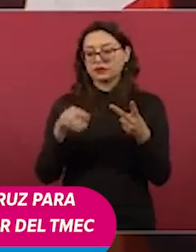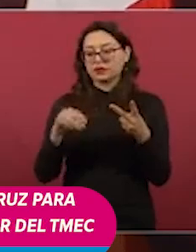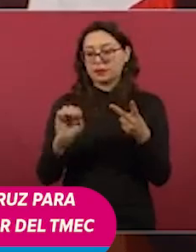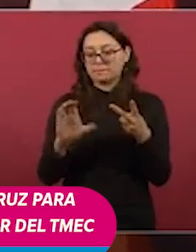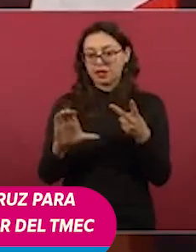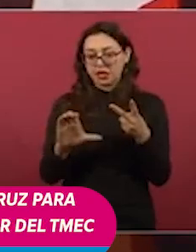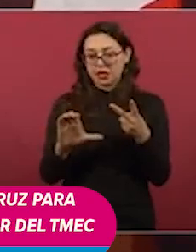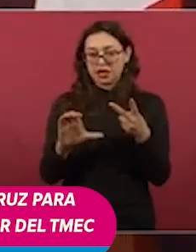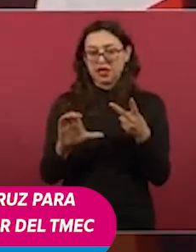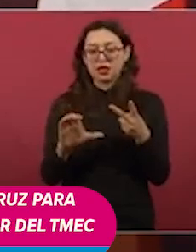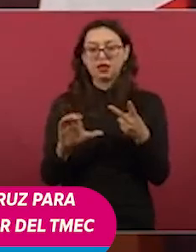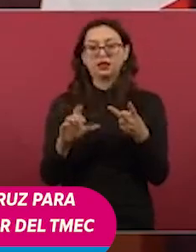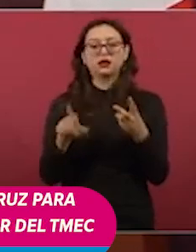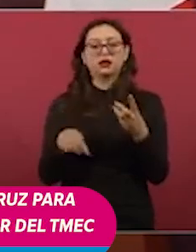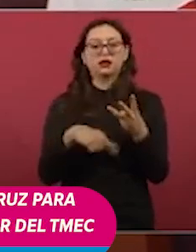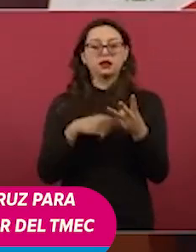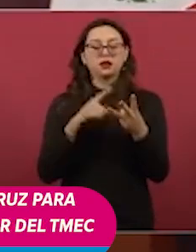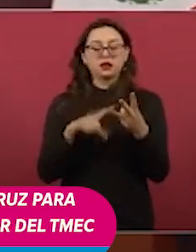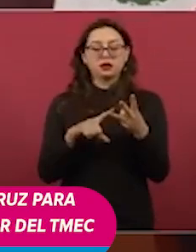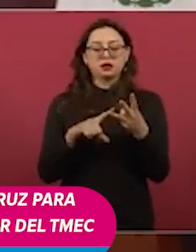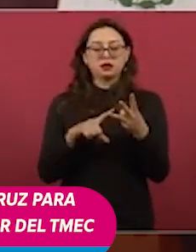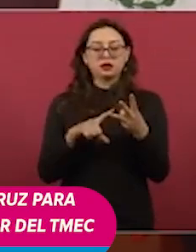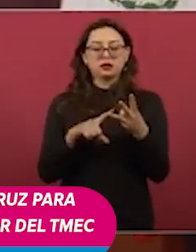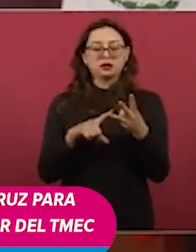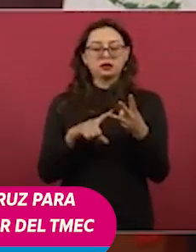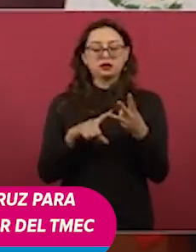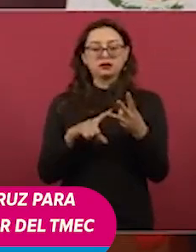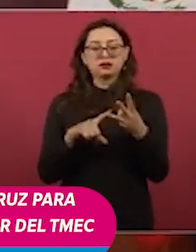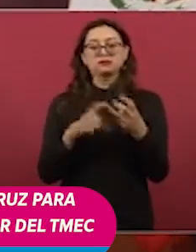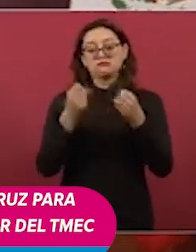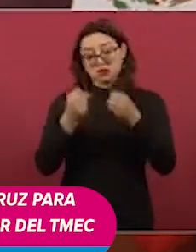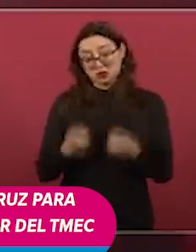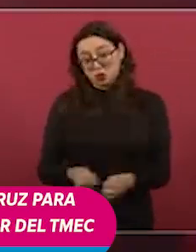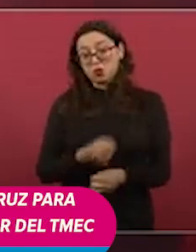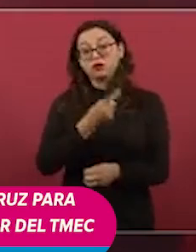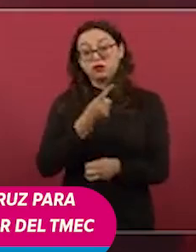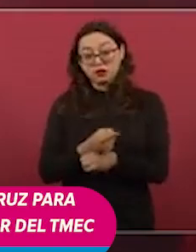seguridad,